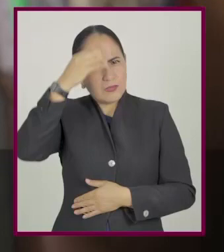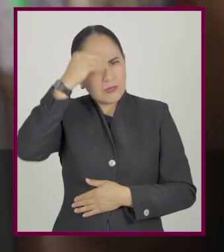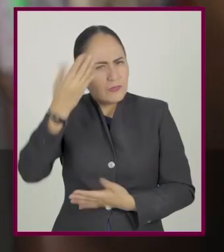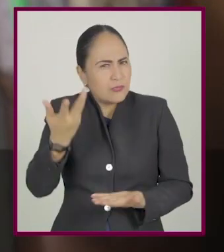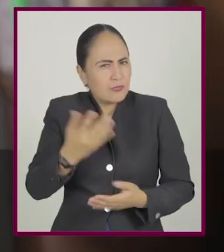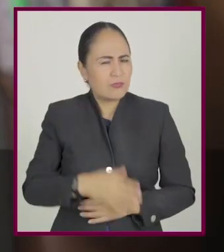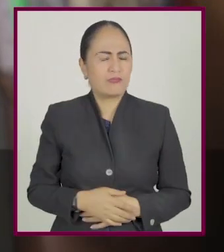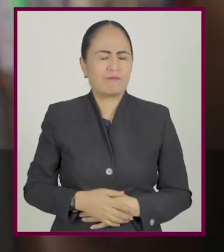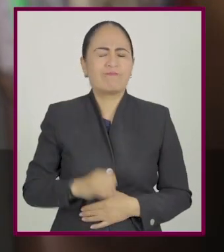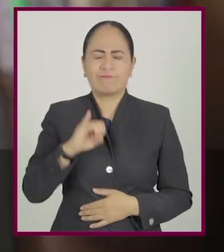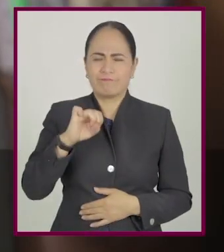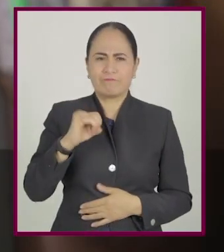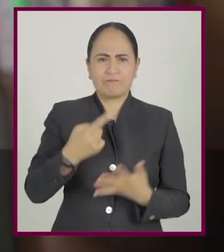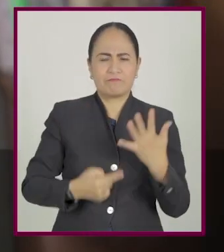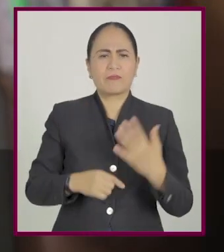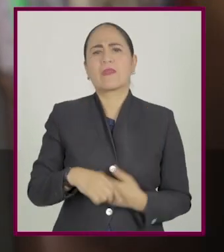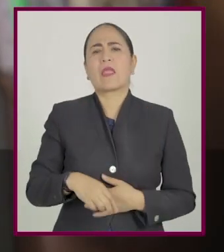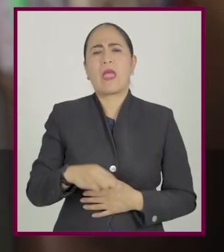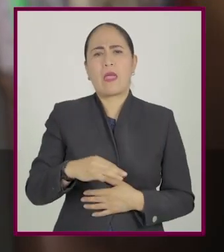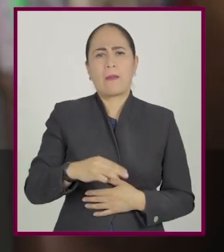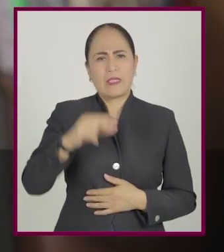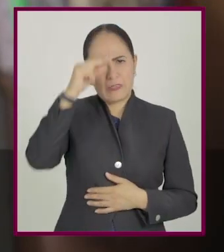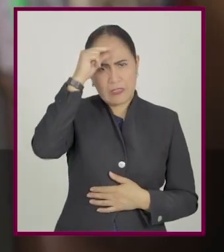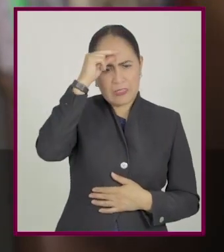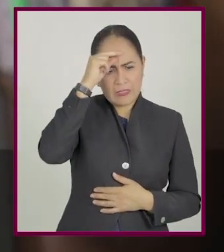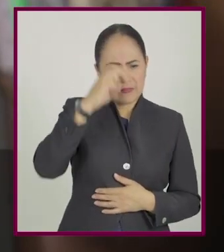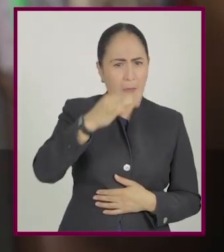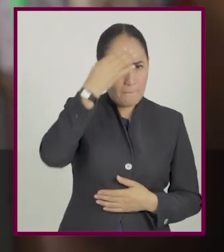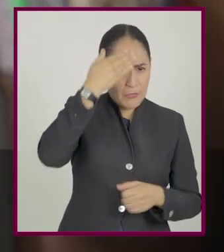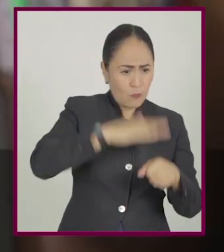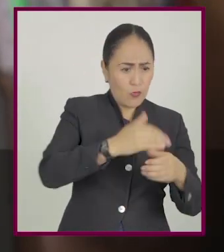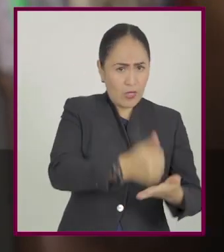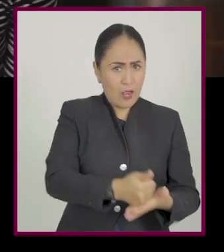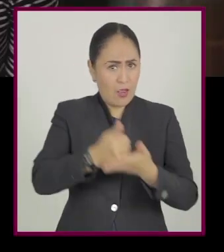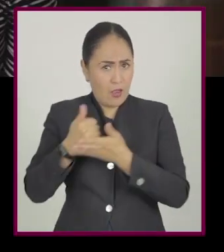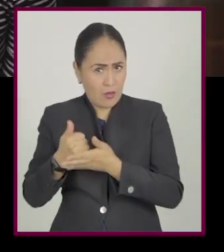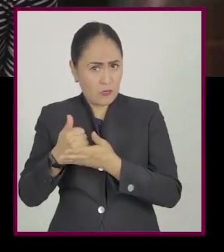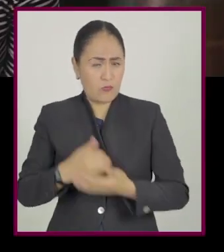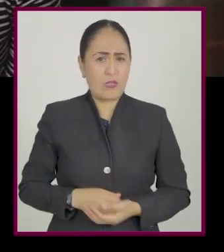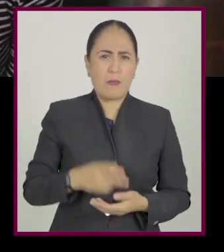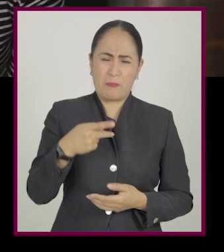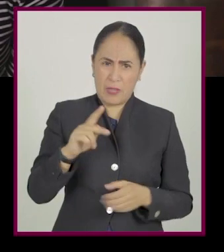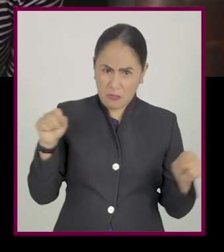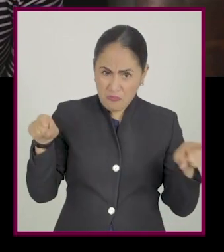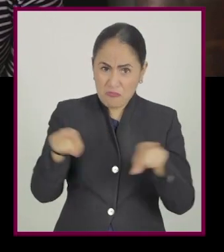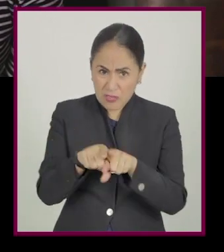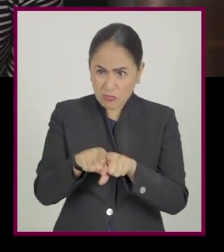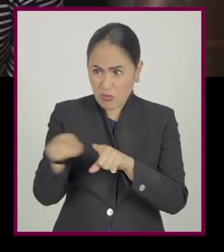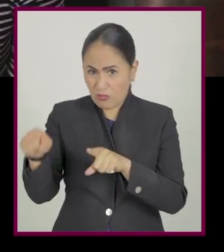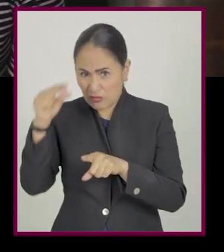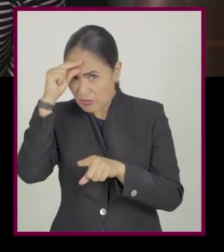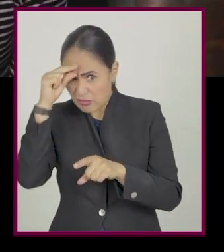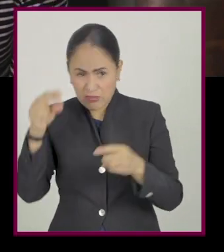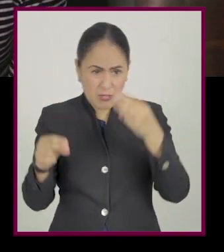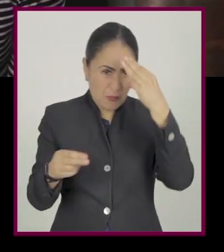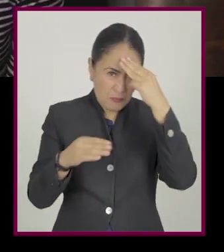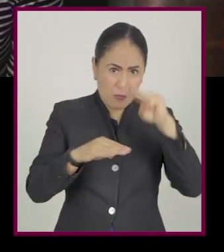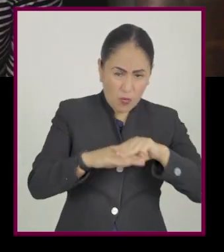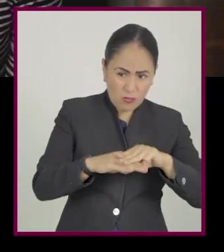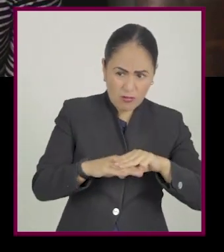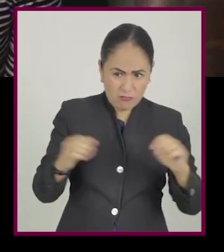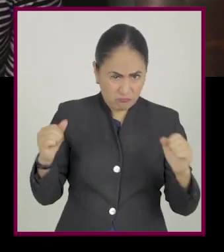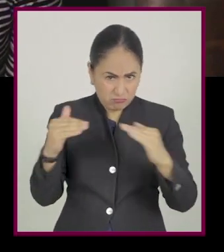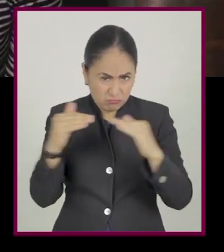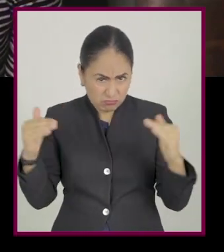por tu pregunta, Valeria. Yo creo que la memoria le sirve a la inteligencia, pero no creo que sea lo mismo. Pues,